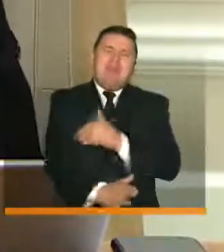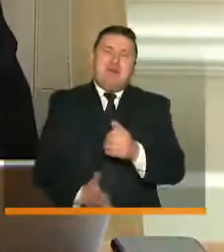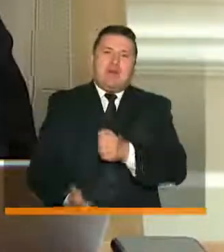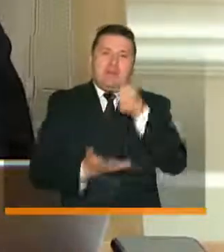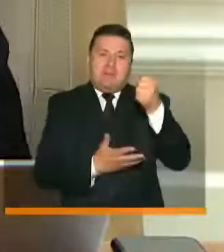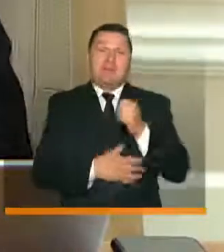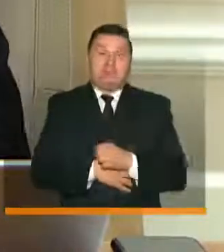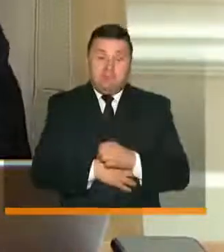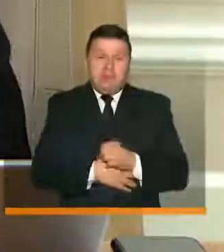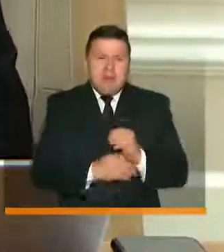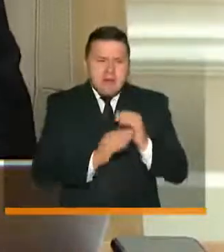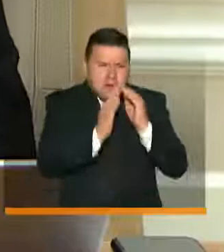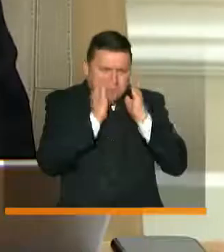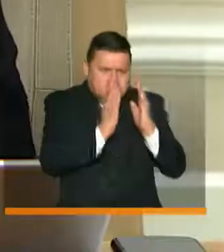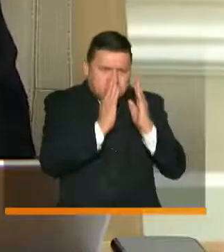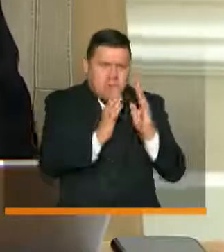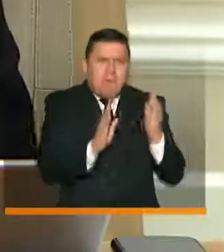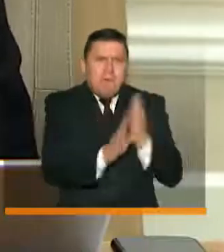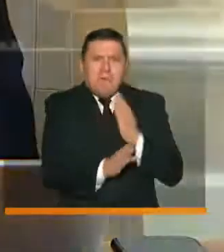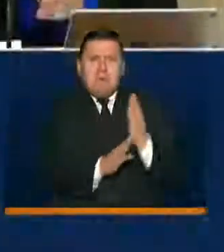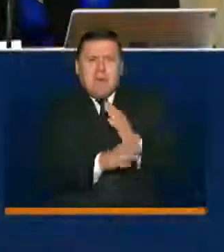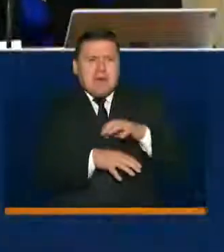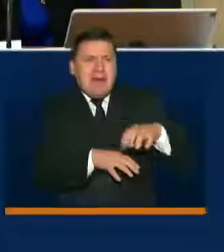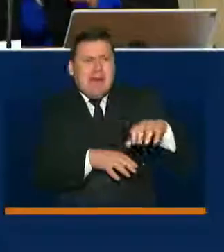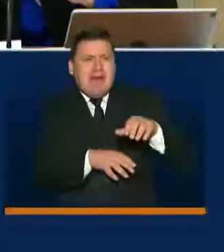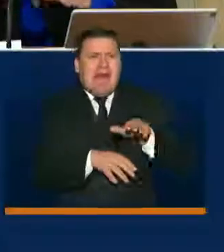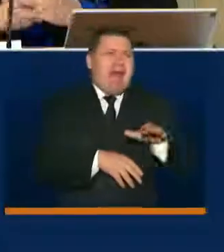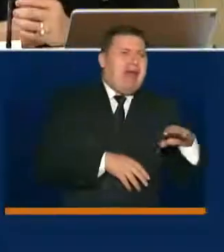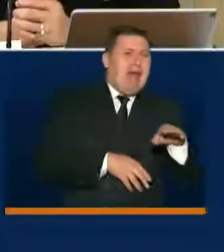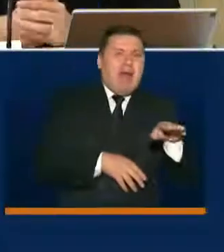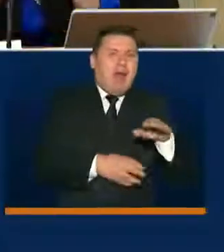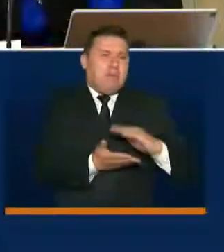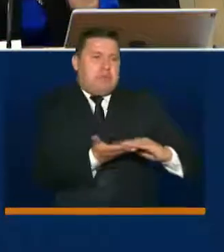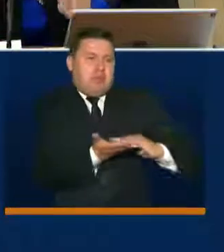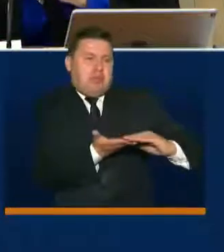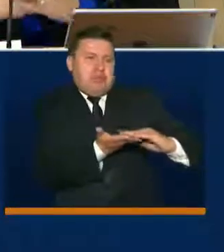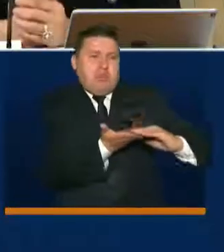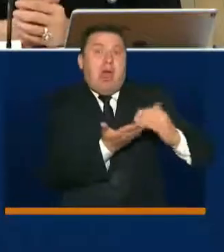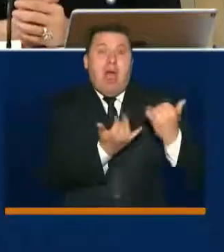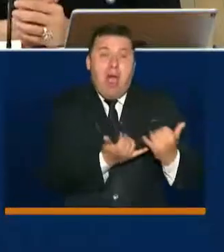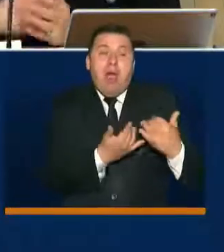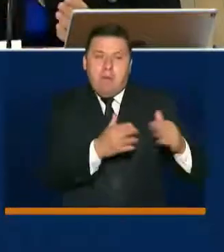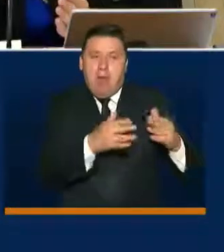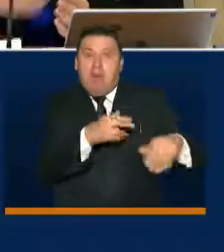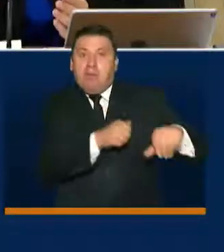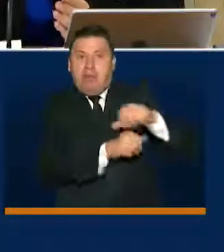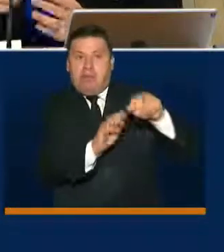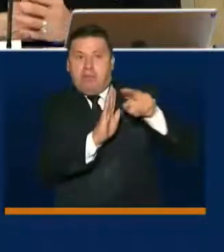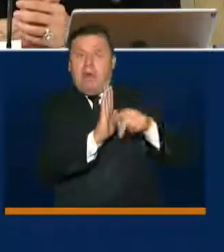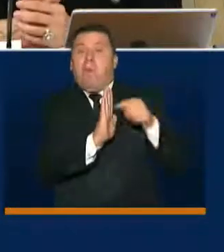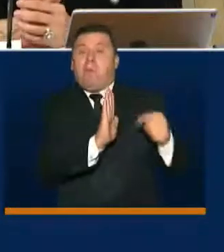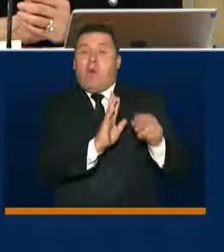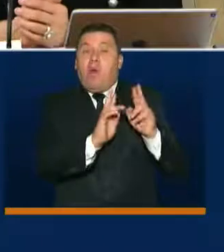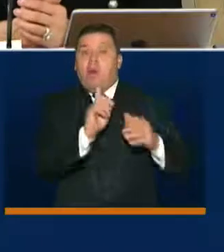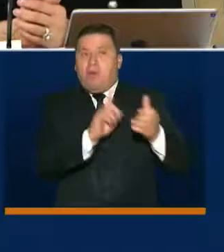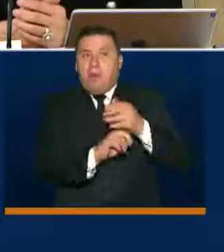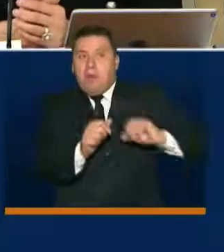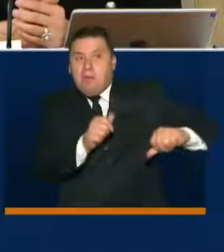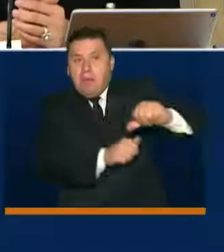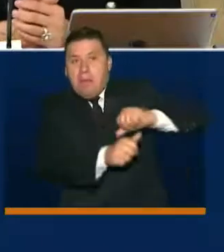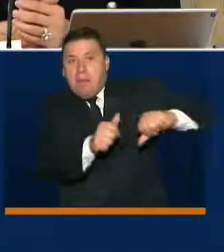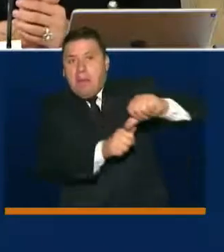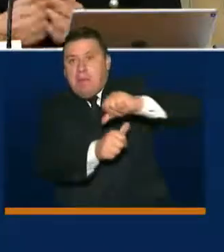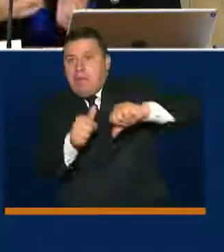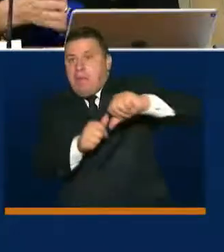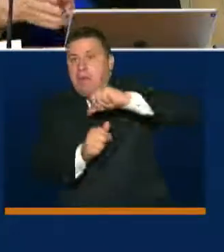y que va a atender esos problemas puntuales y esos puntos críticos que hoy se pueden rehabilitar mientras logramos la reactivación